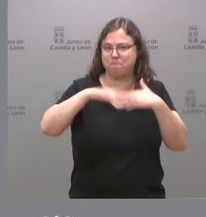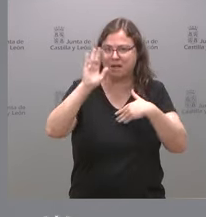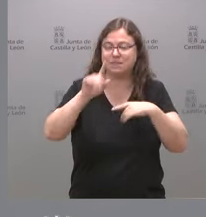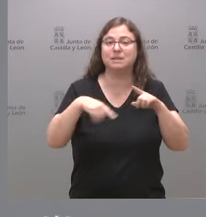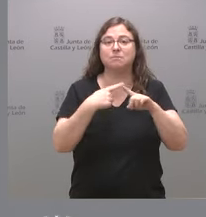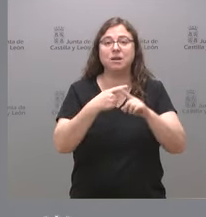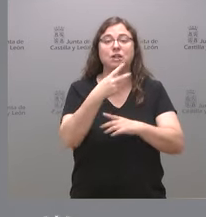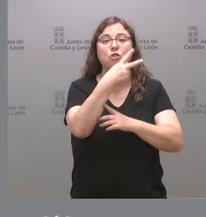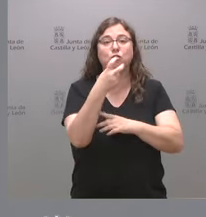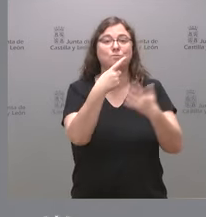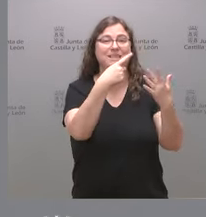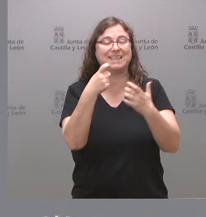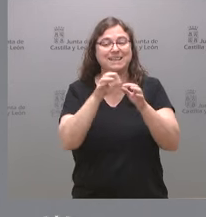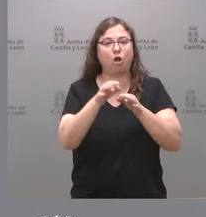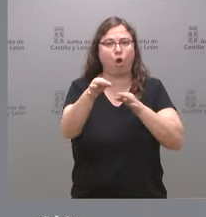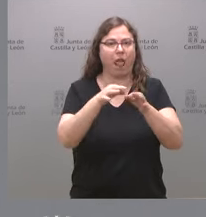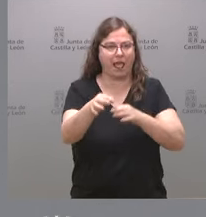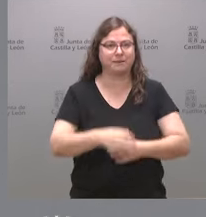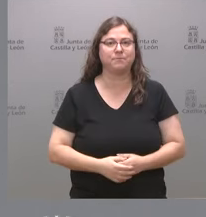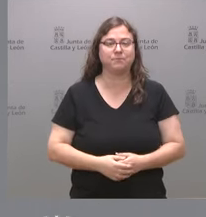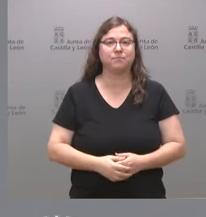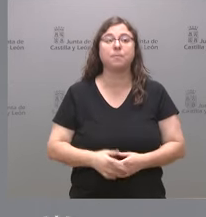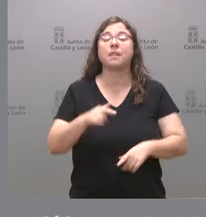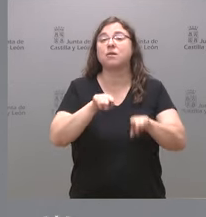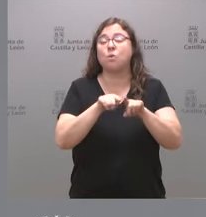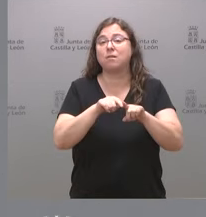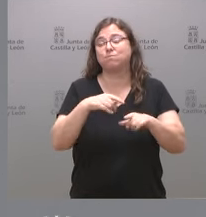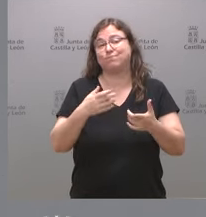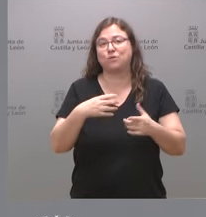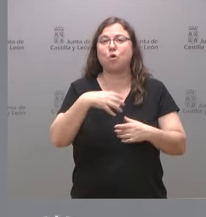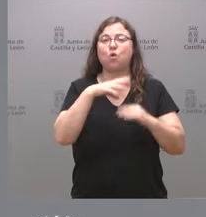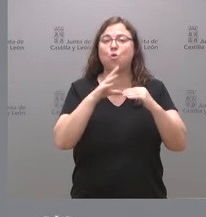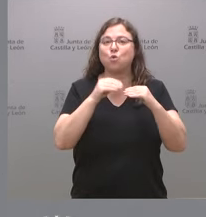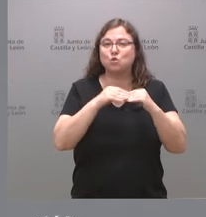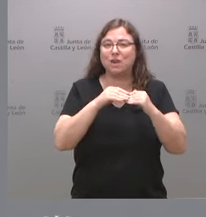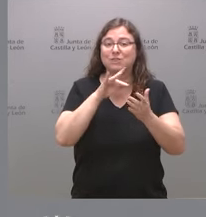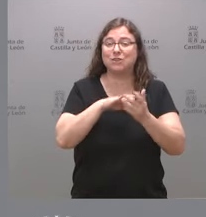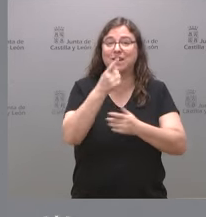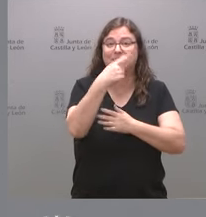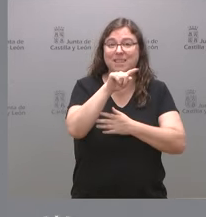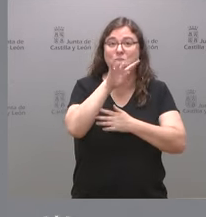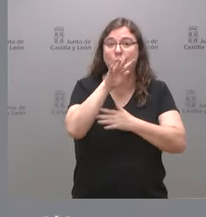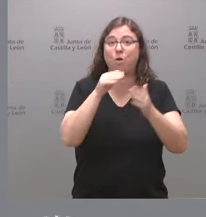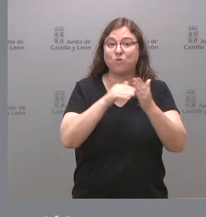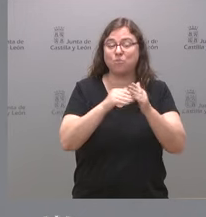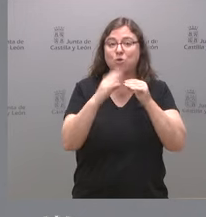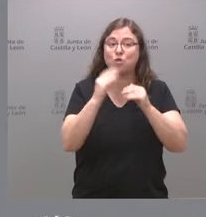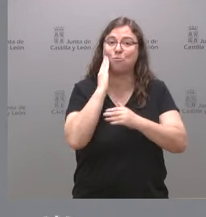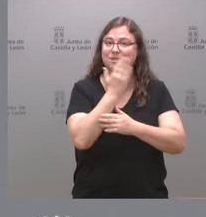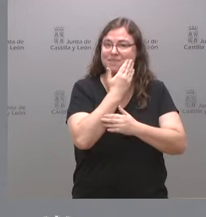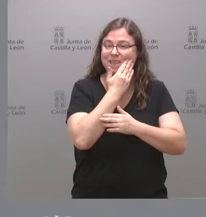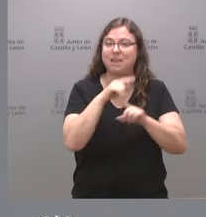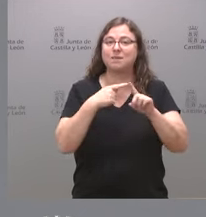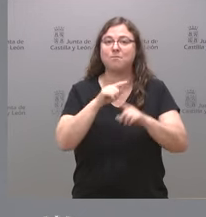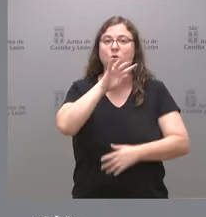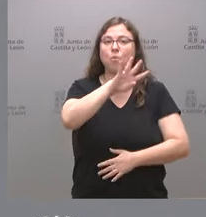.600, además, online. Y, en términos de usuarios, ha habido 104.000 usuarios presenciales y